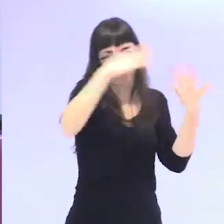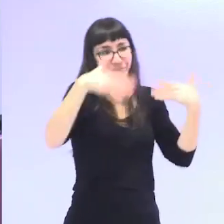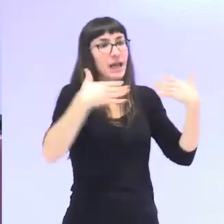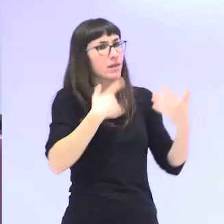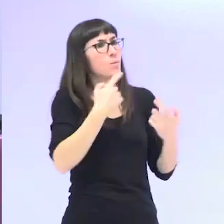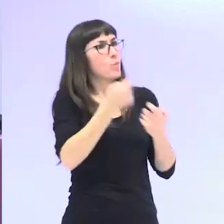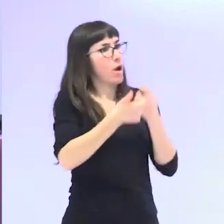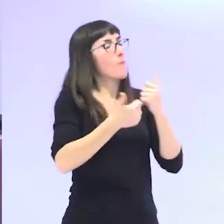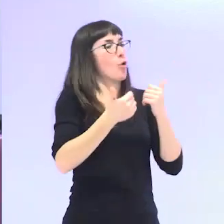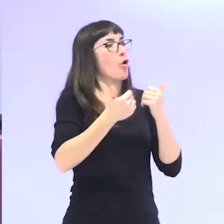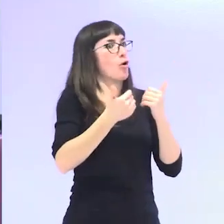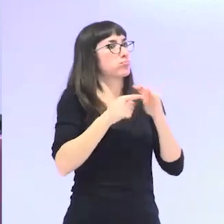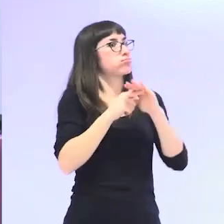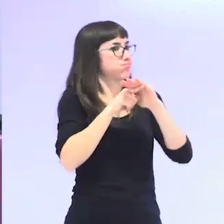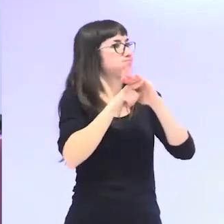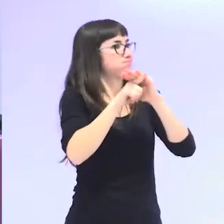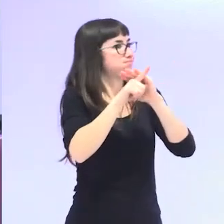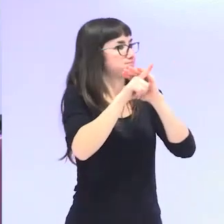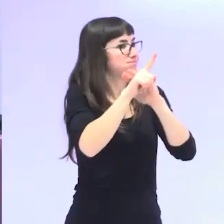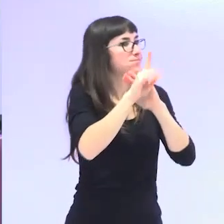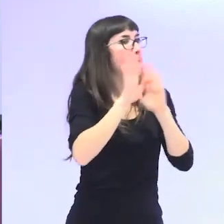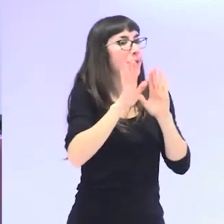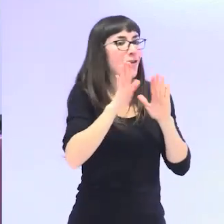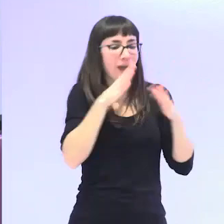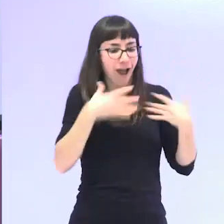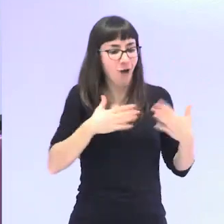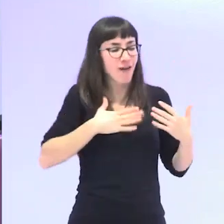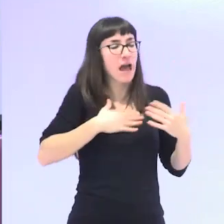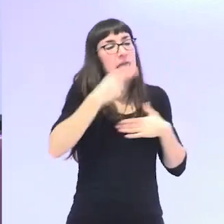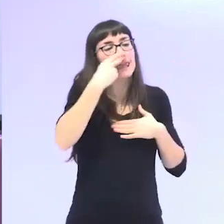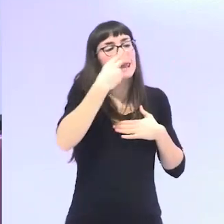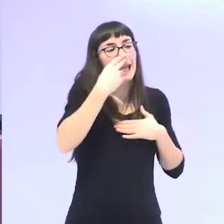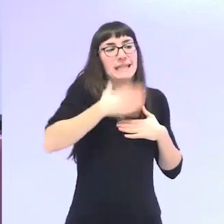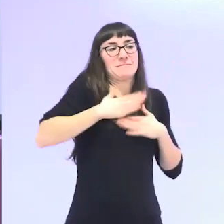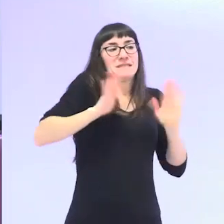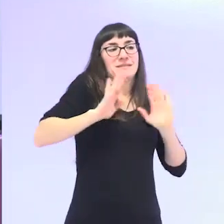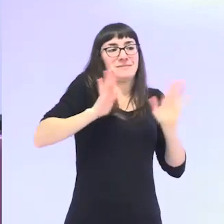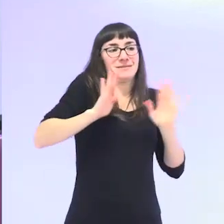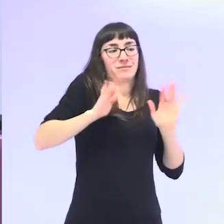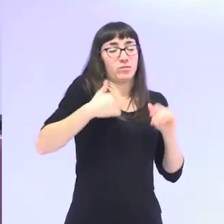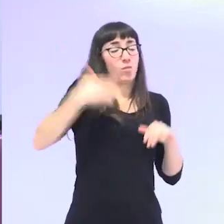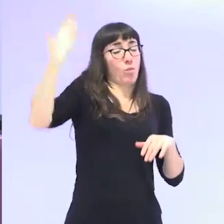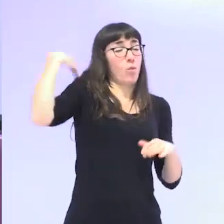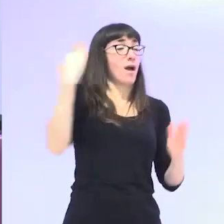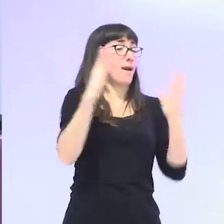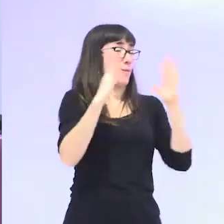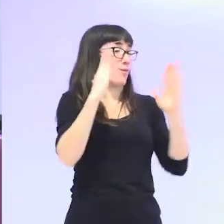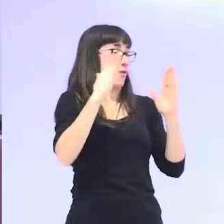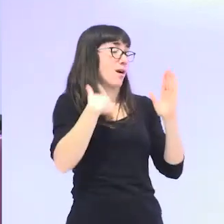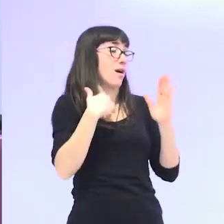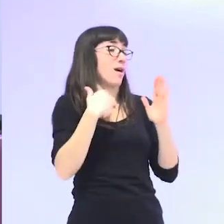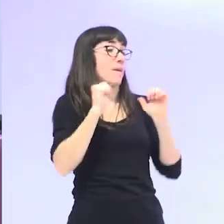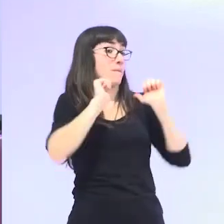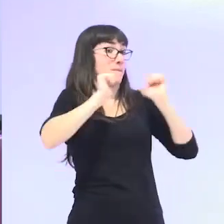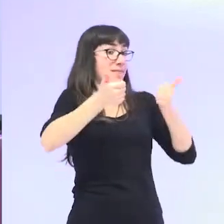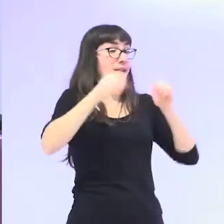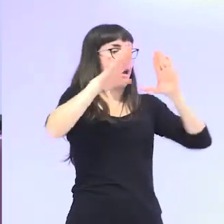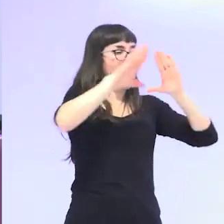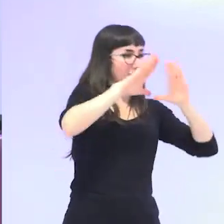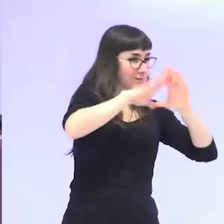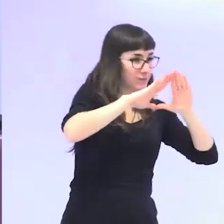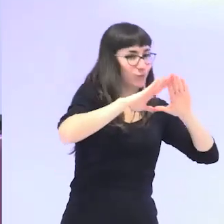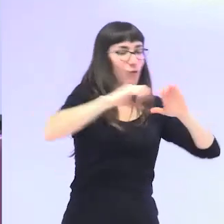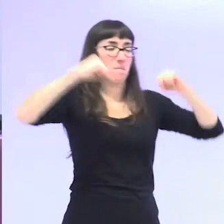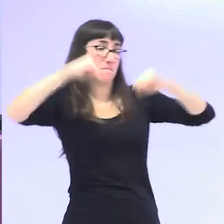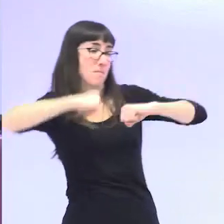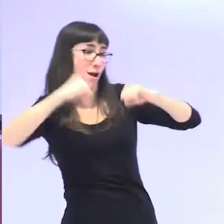avanzando las feministas muy pegadas a las cosas que nos interesaban. Cuando yo empecé a estudiar desde el feminismo y la gerontología o la